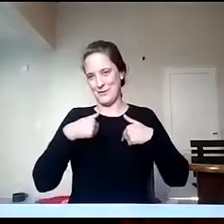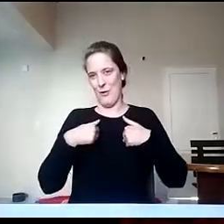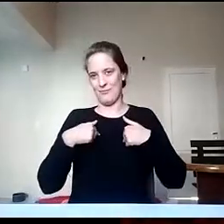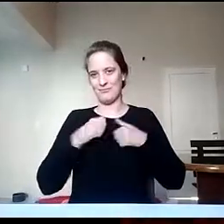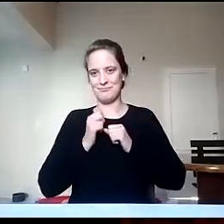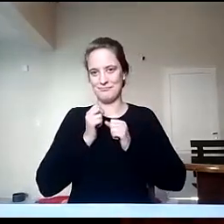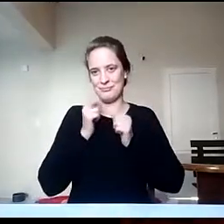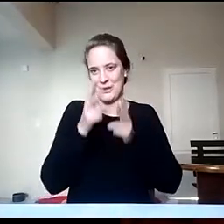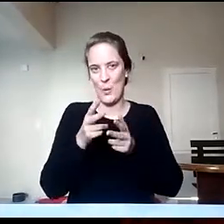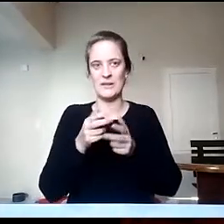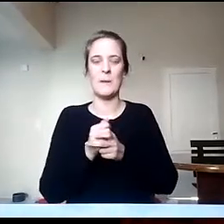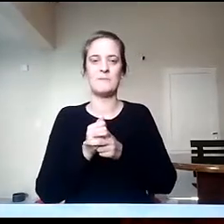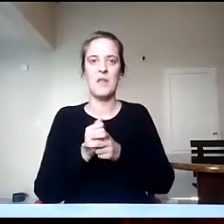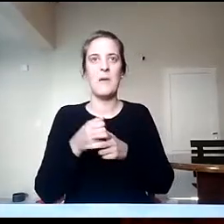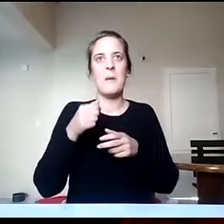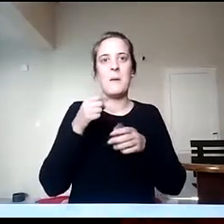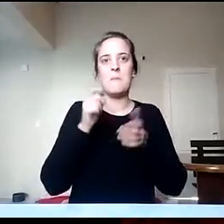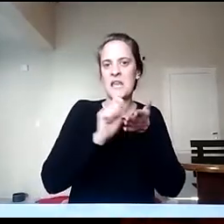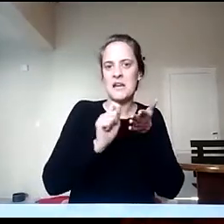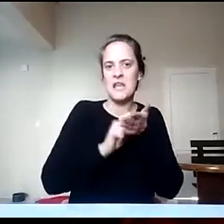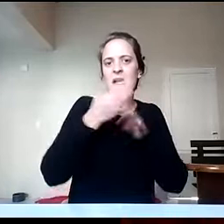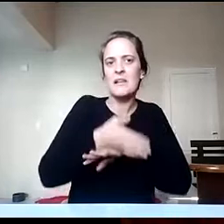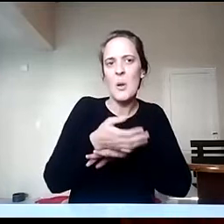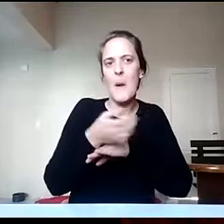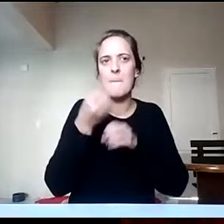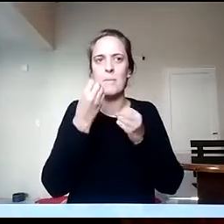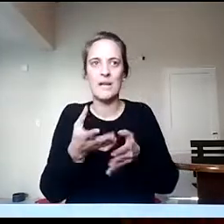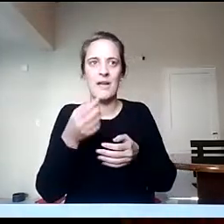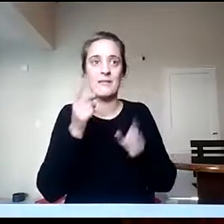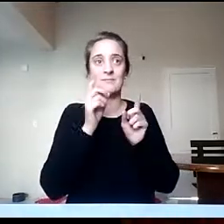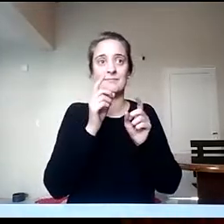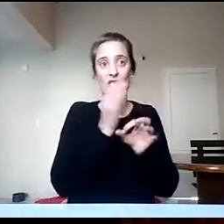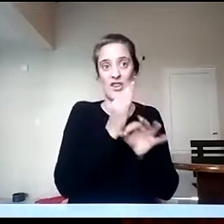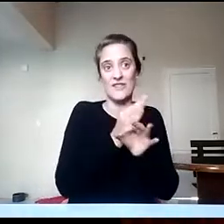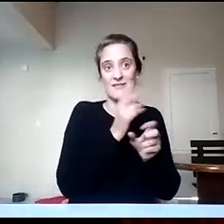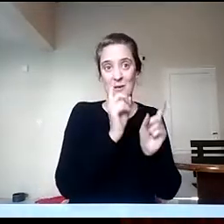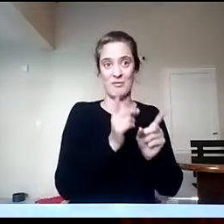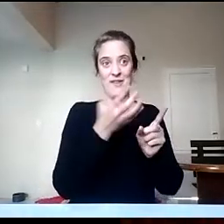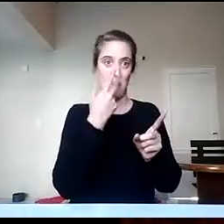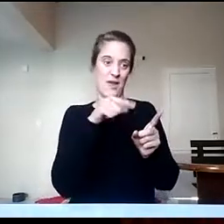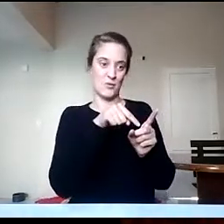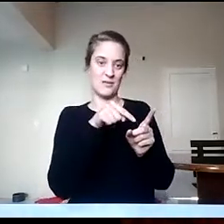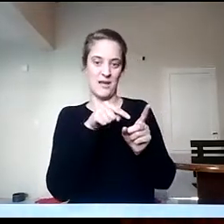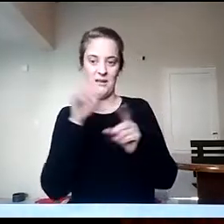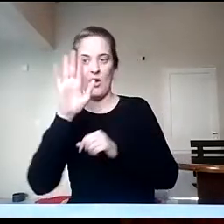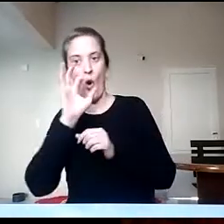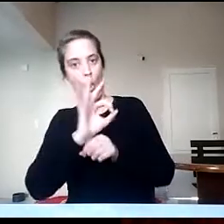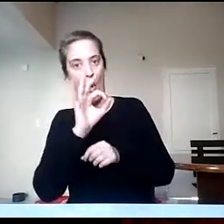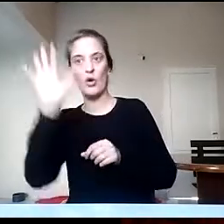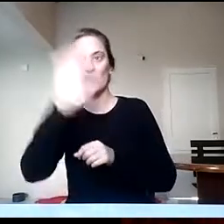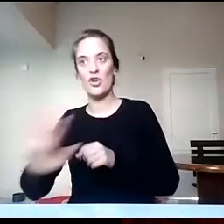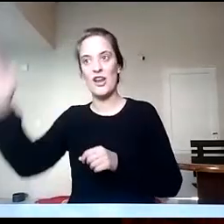gusta la docencia o porque me gusta la geografía. Entonces, en este ingreso también al estar en contacto con los